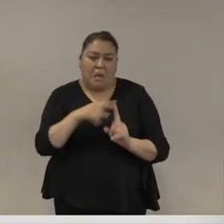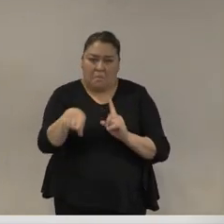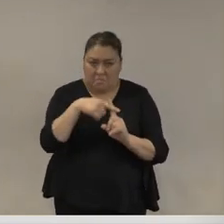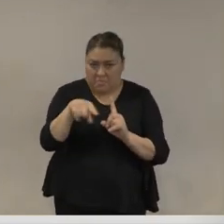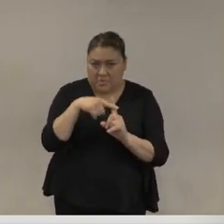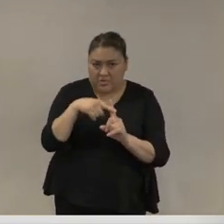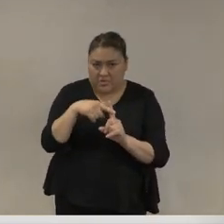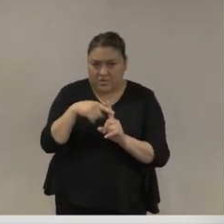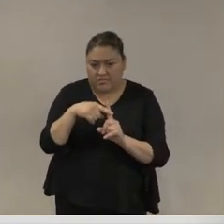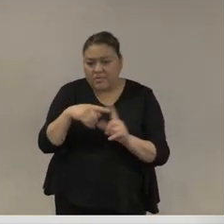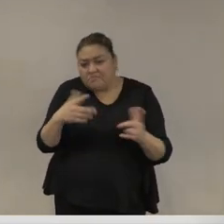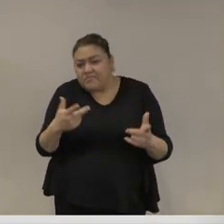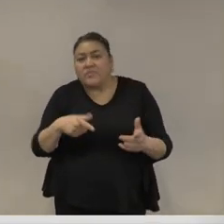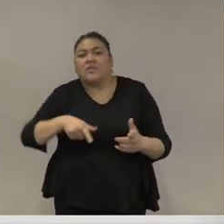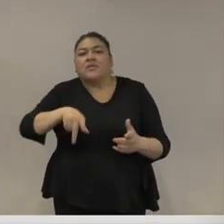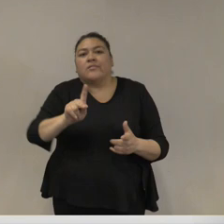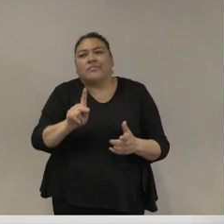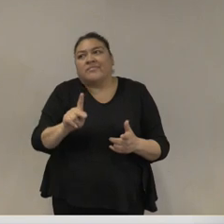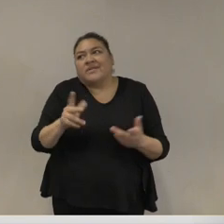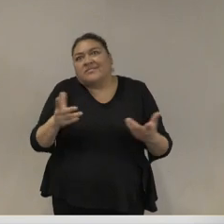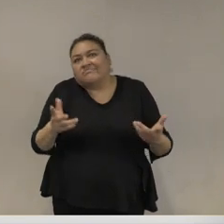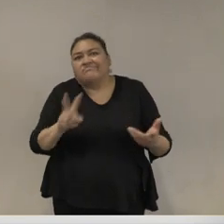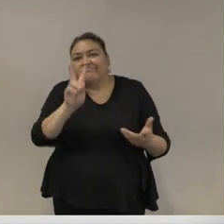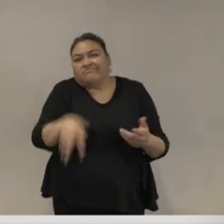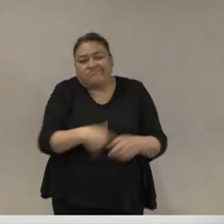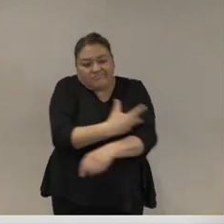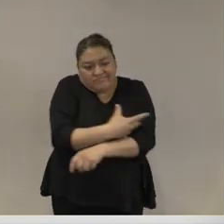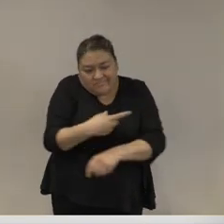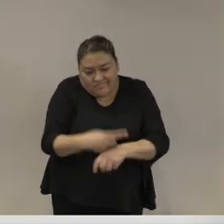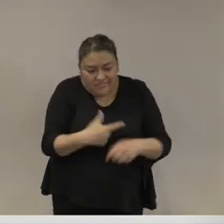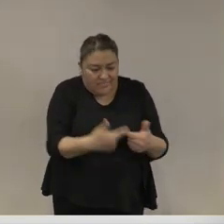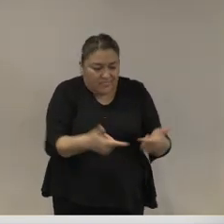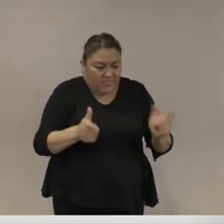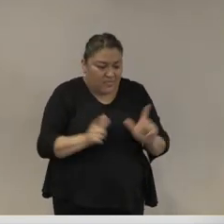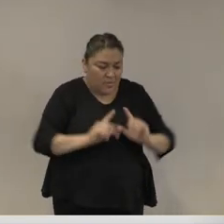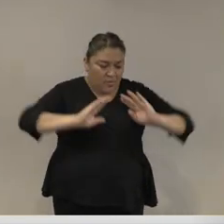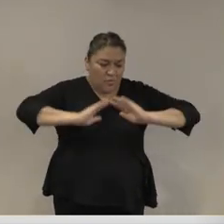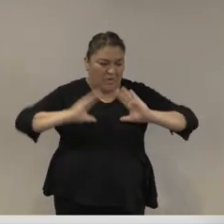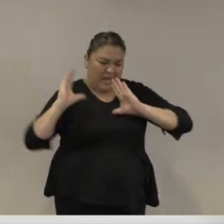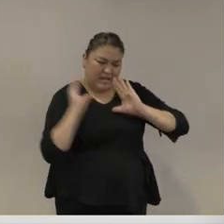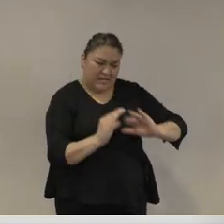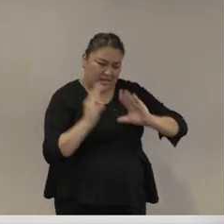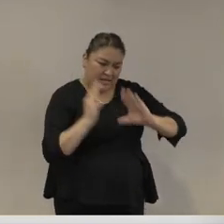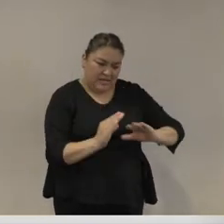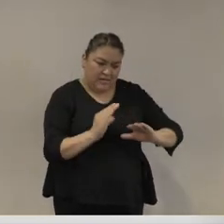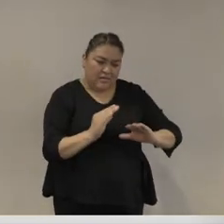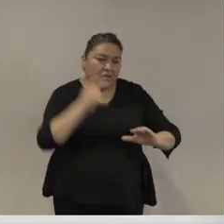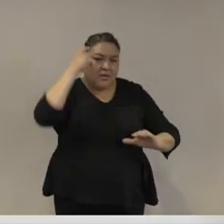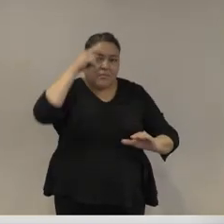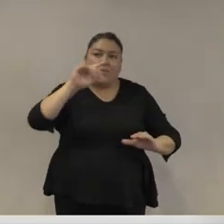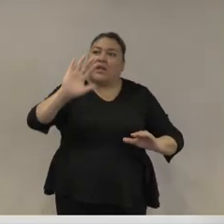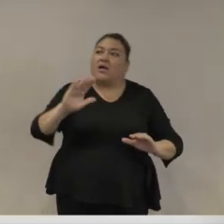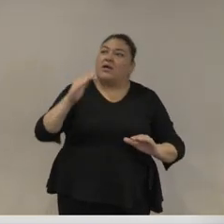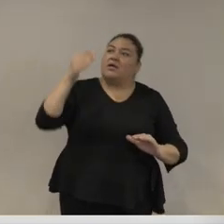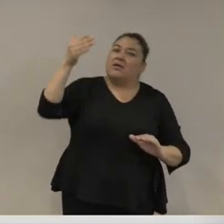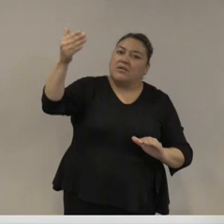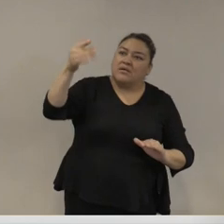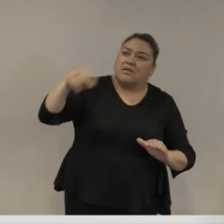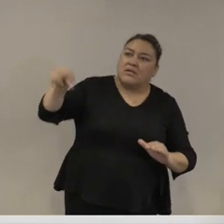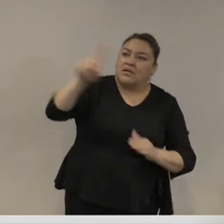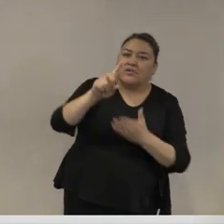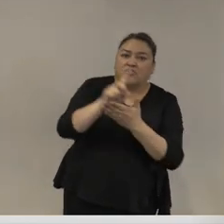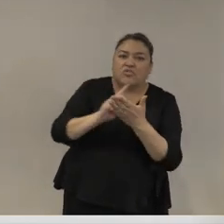estamos entrenando fuerzas armadas para atacar al monstruo que las políticas de control de